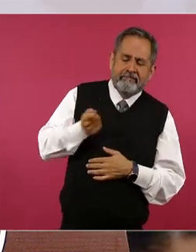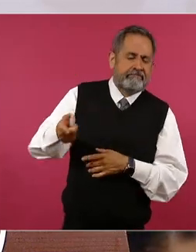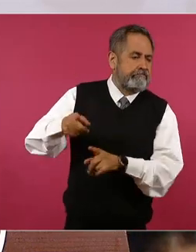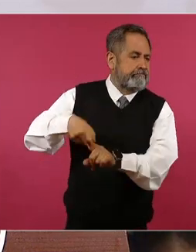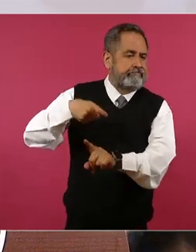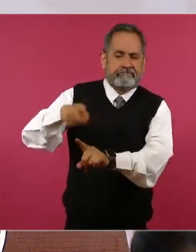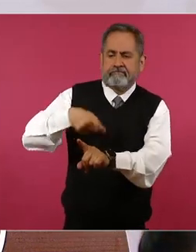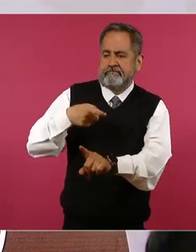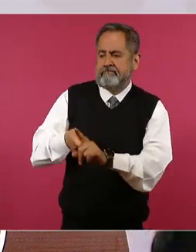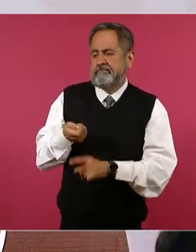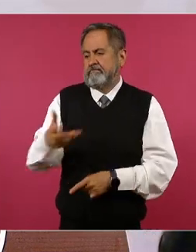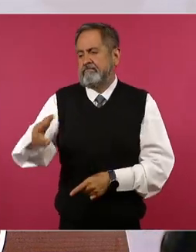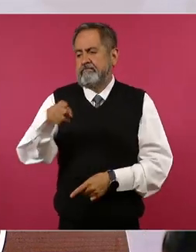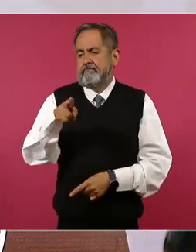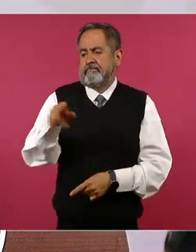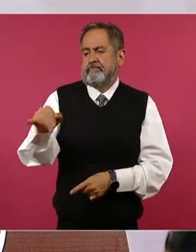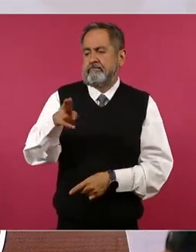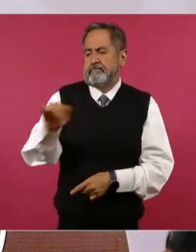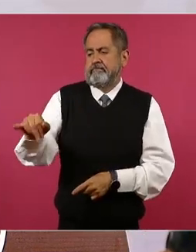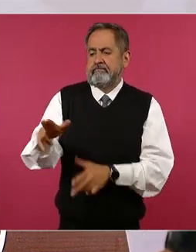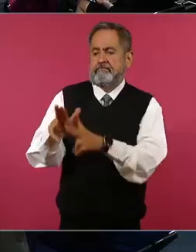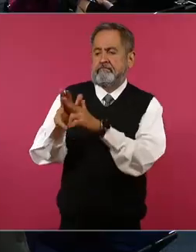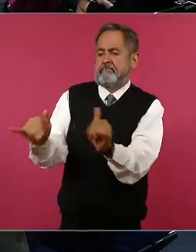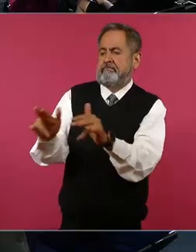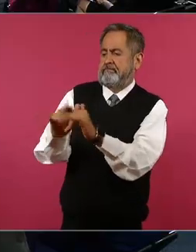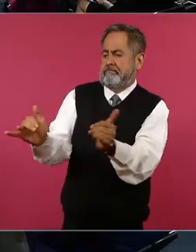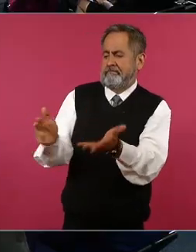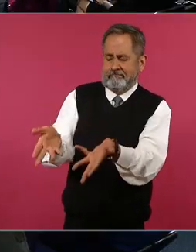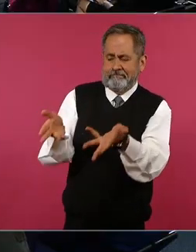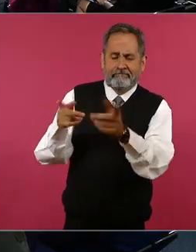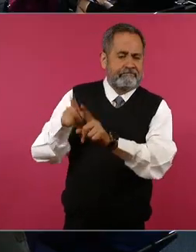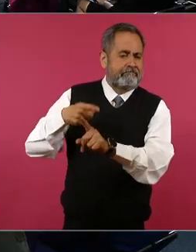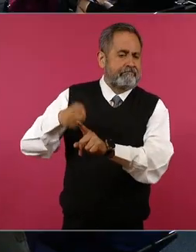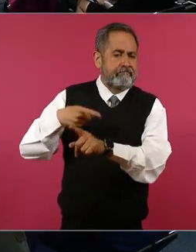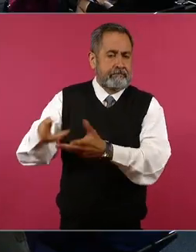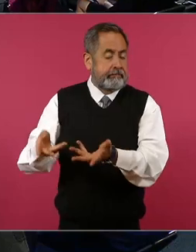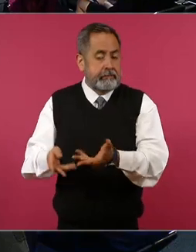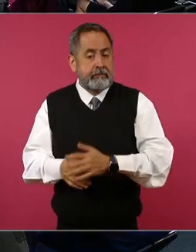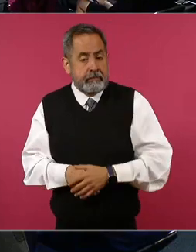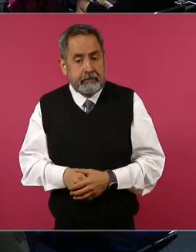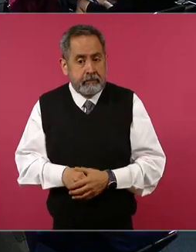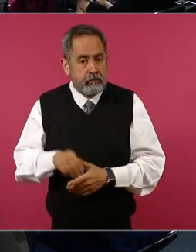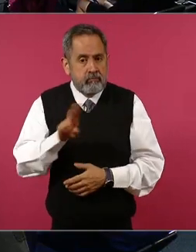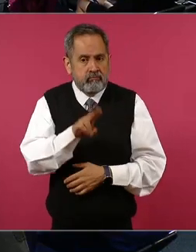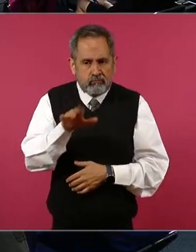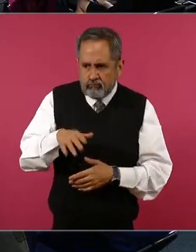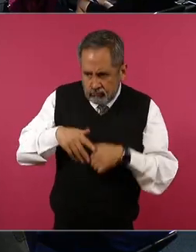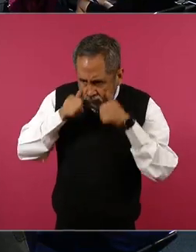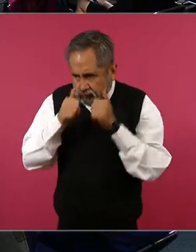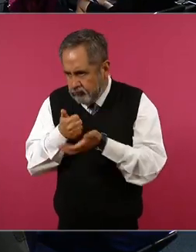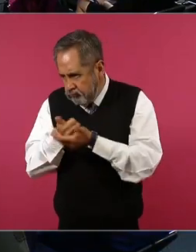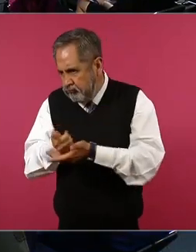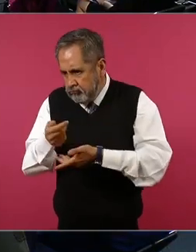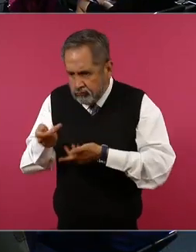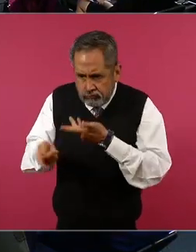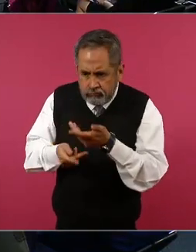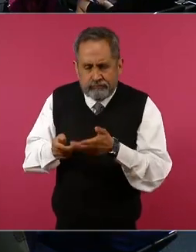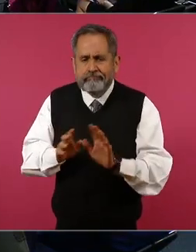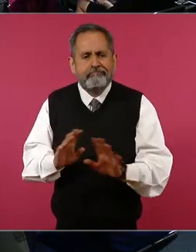ninis de manera despectiva y nunca se preocuparon por los jóvenes